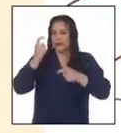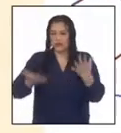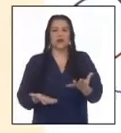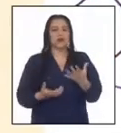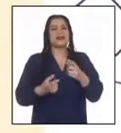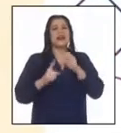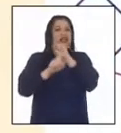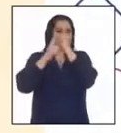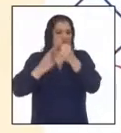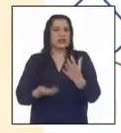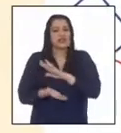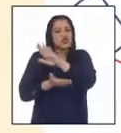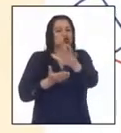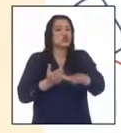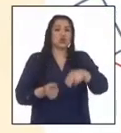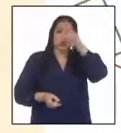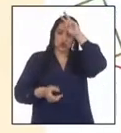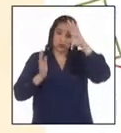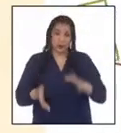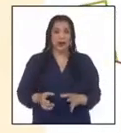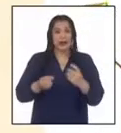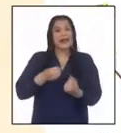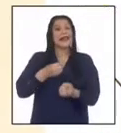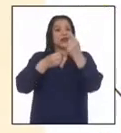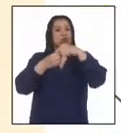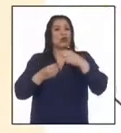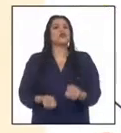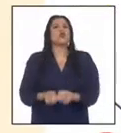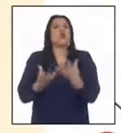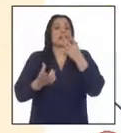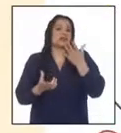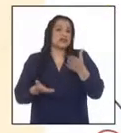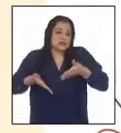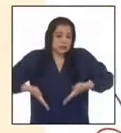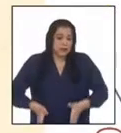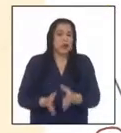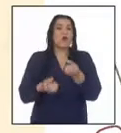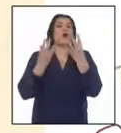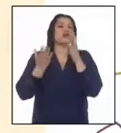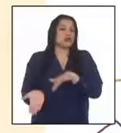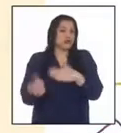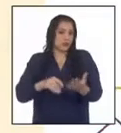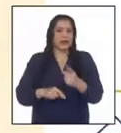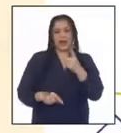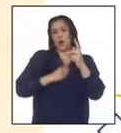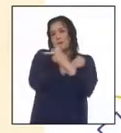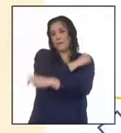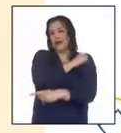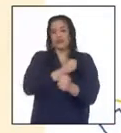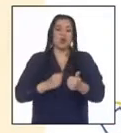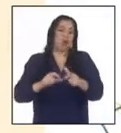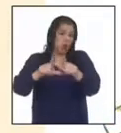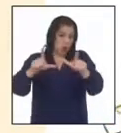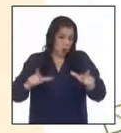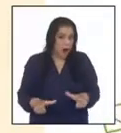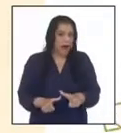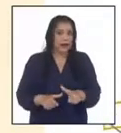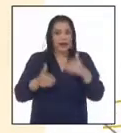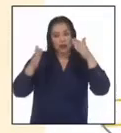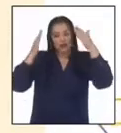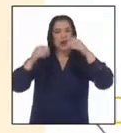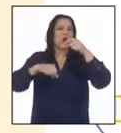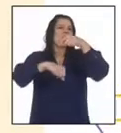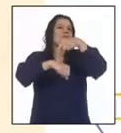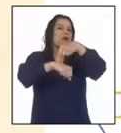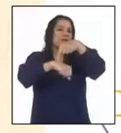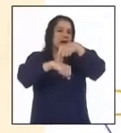a todos los habitantes, incluyendo los nacimientos y defunciones de un país o territorio, referidos a un